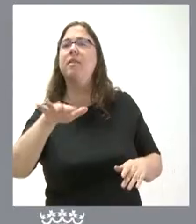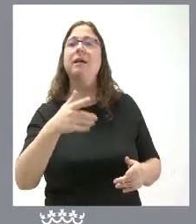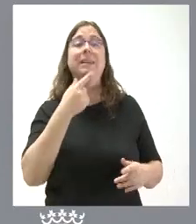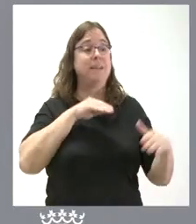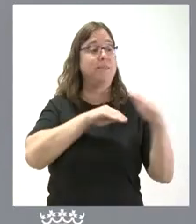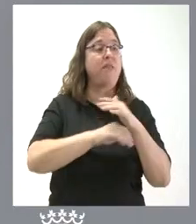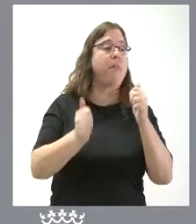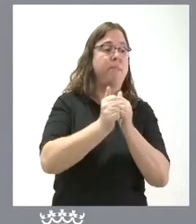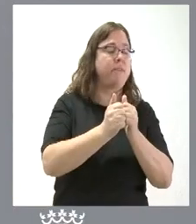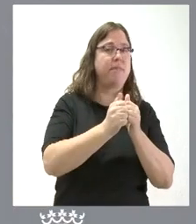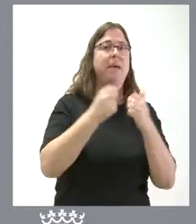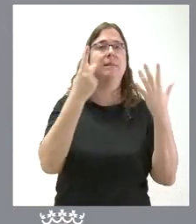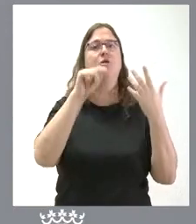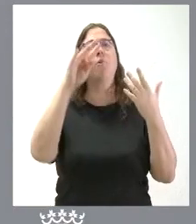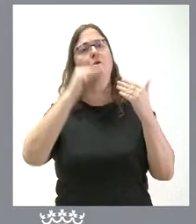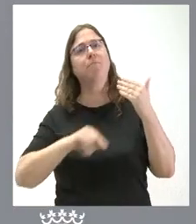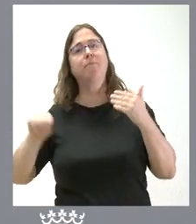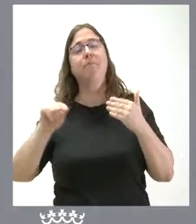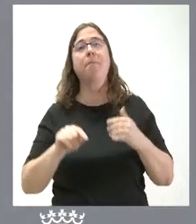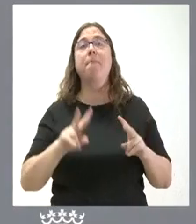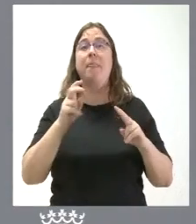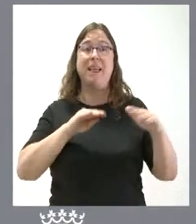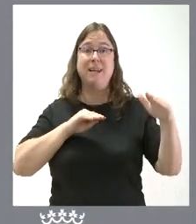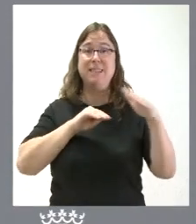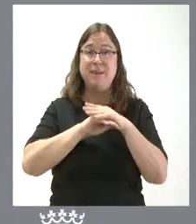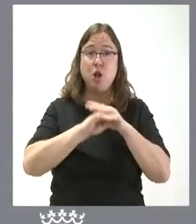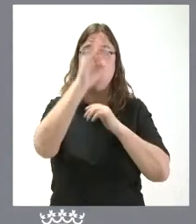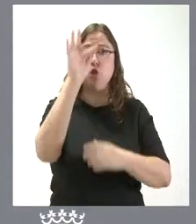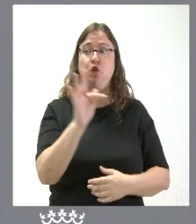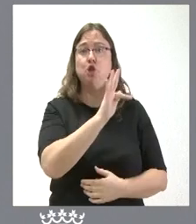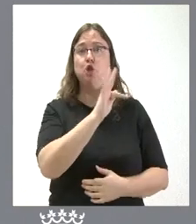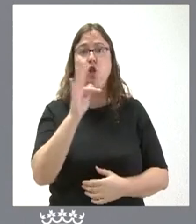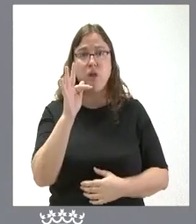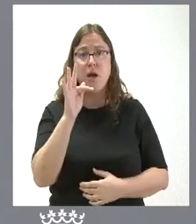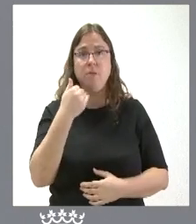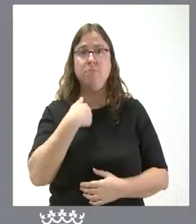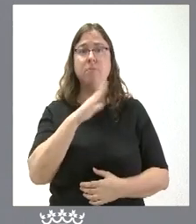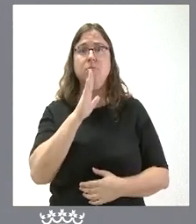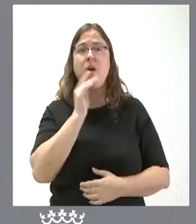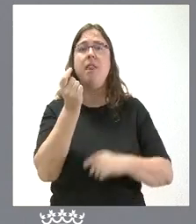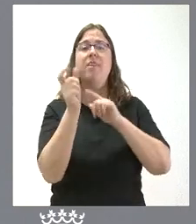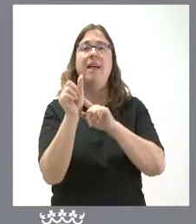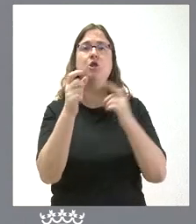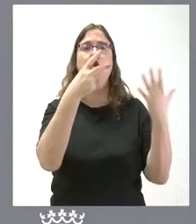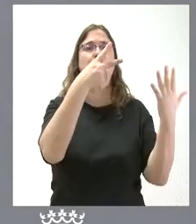invertido en dependencia lo que se ha invertido en total como les digo es esta cifra de